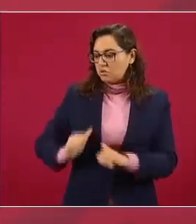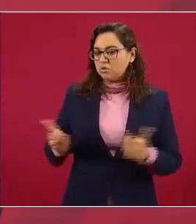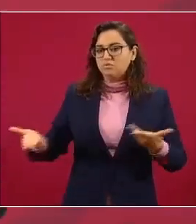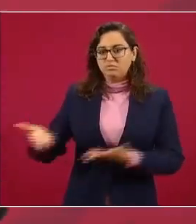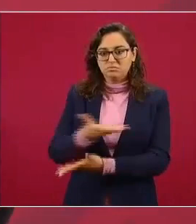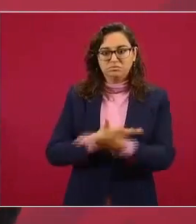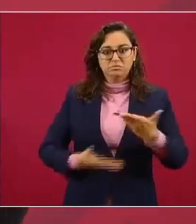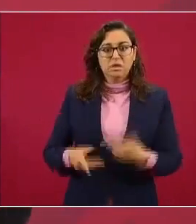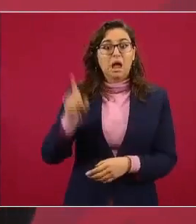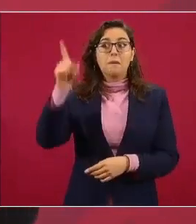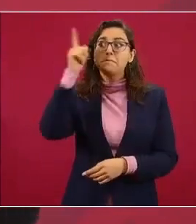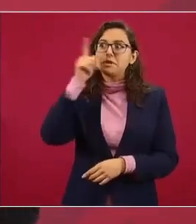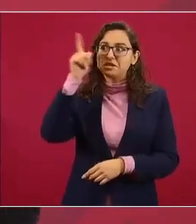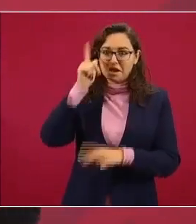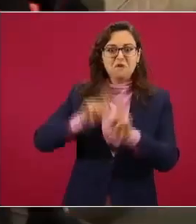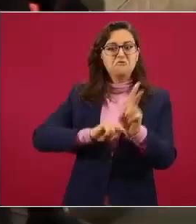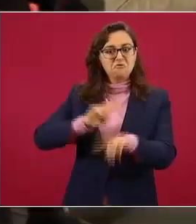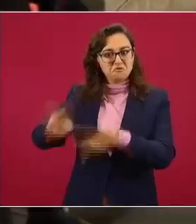fue hasta la villa